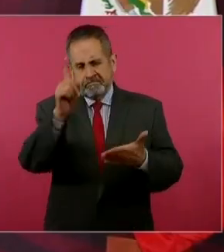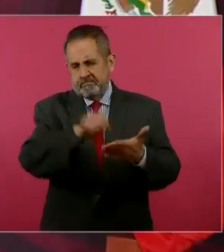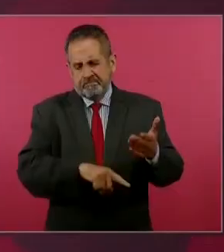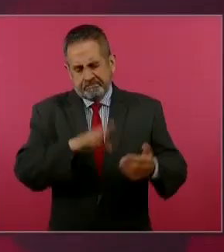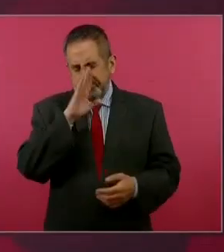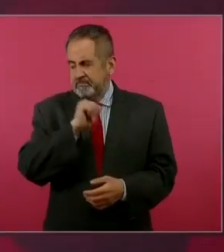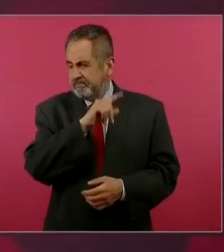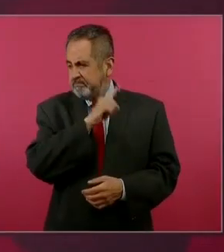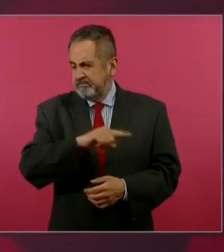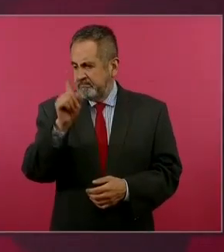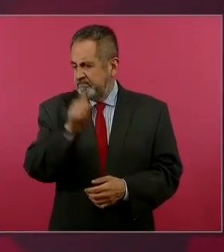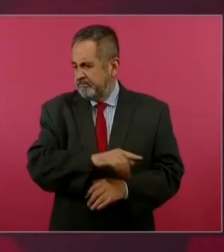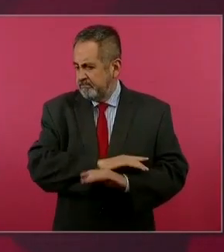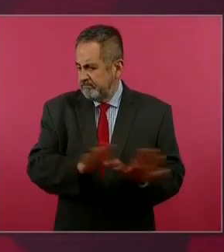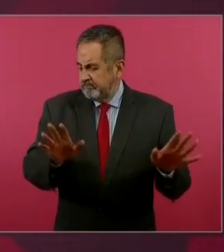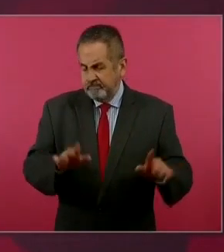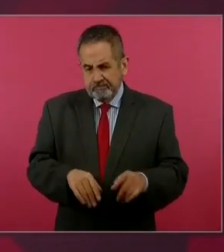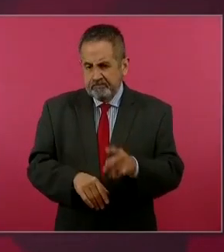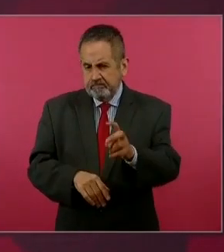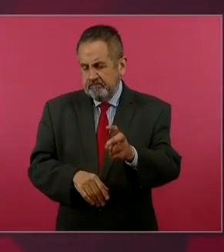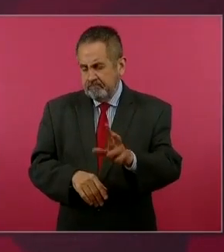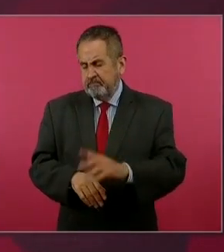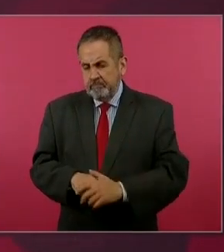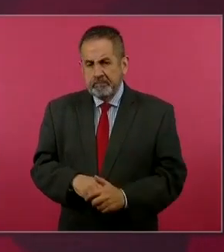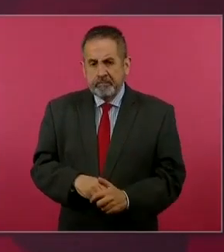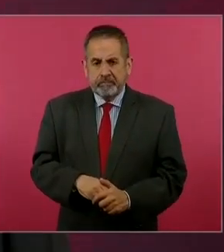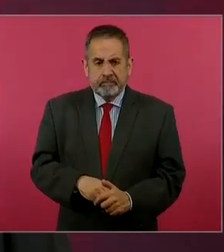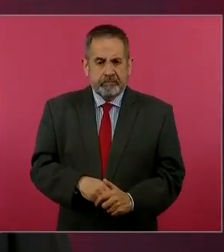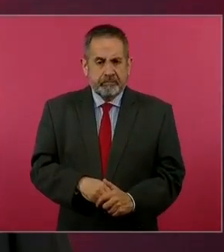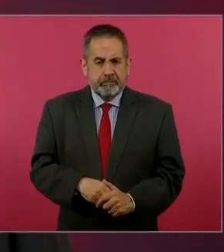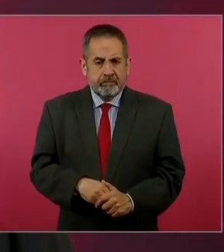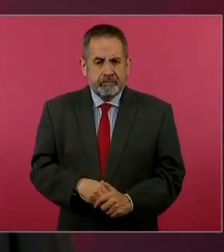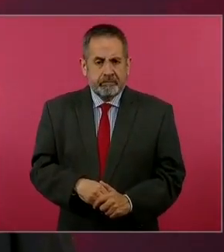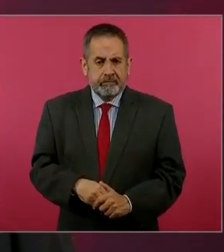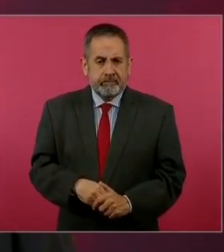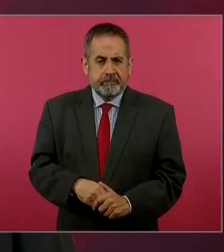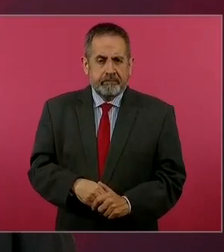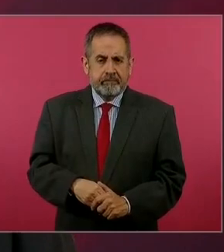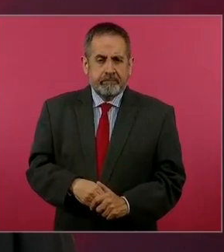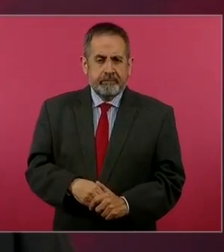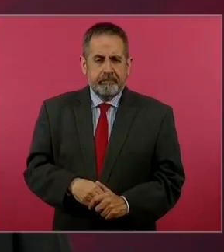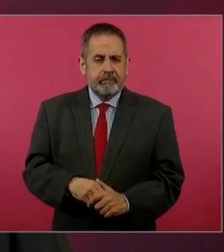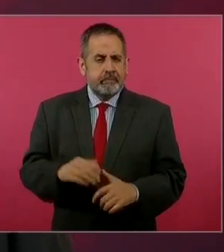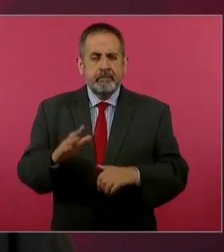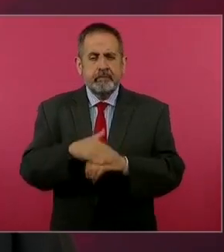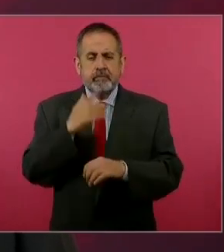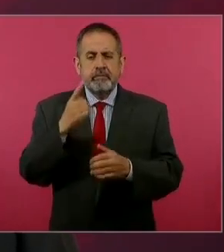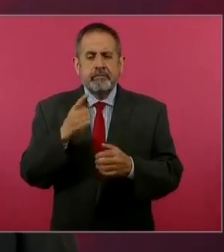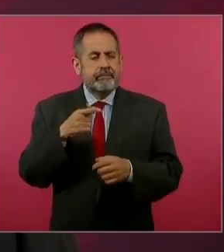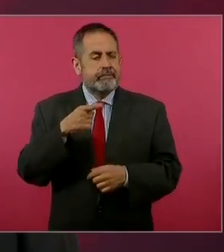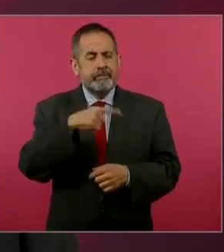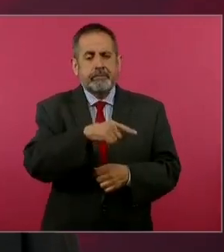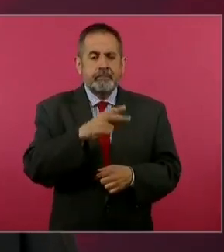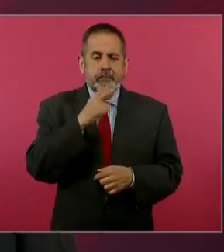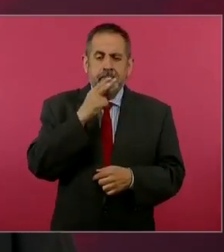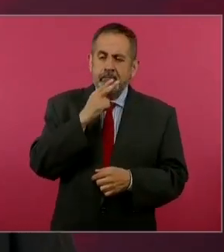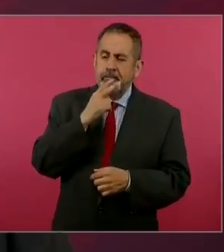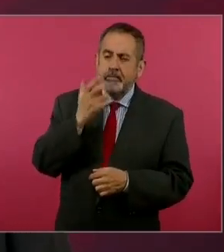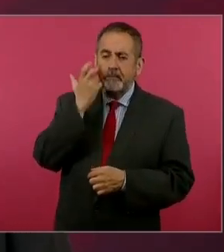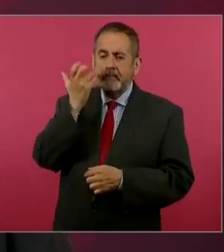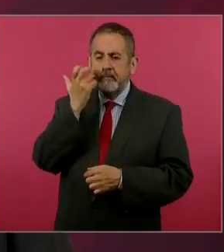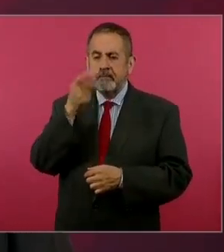porque además utilizan un medio